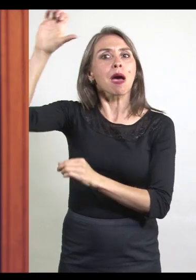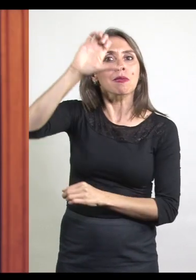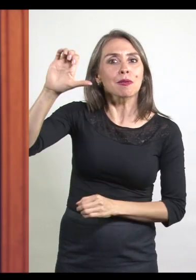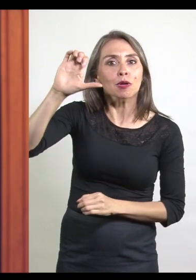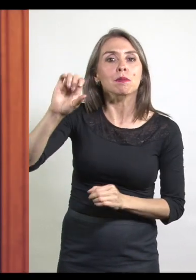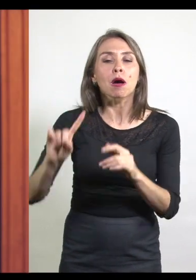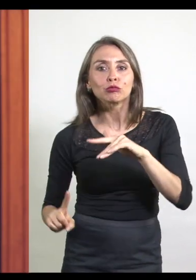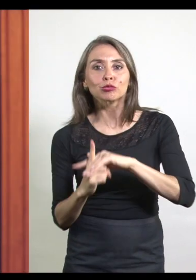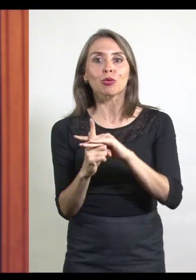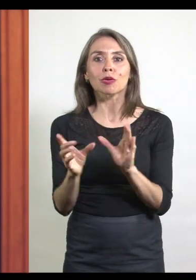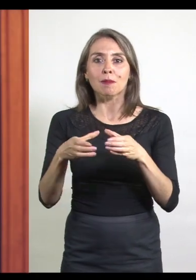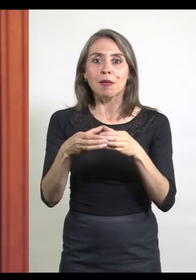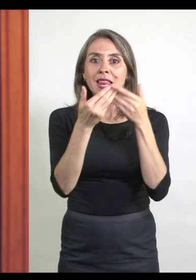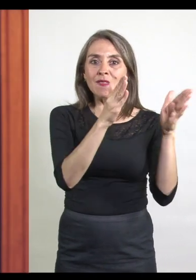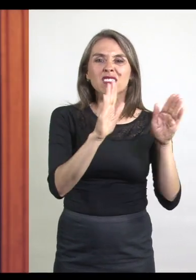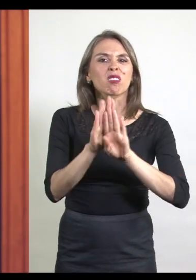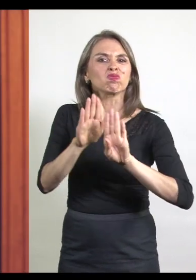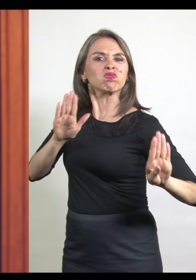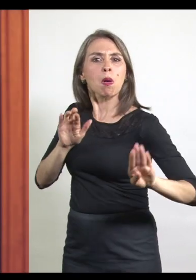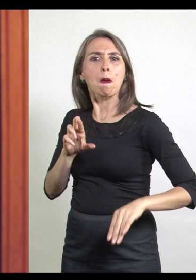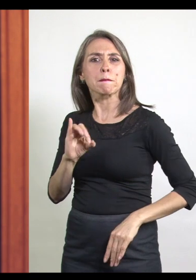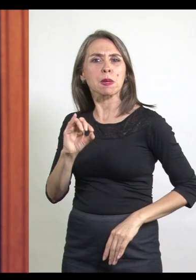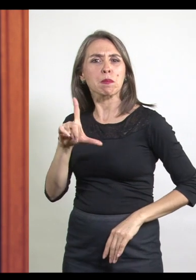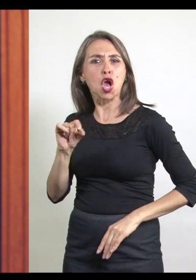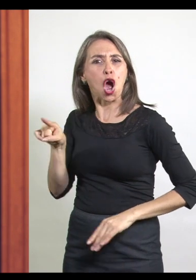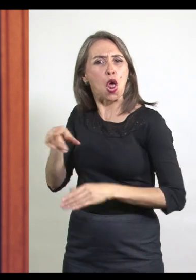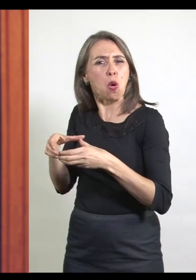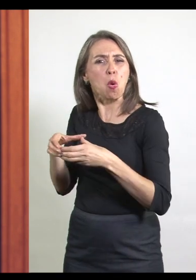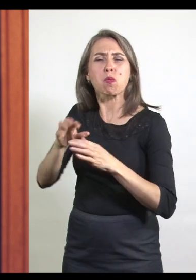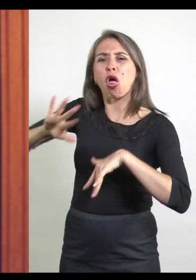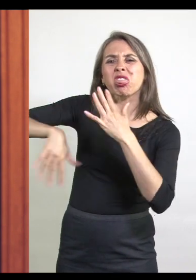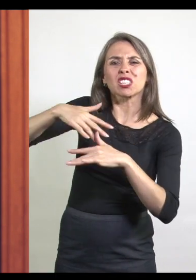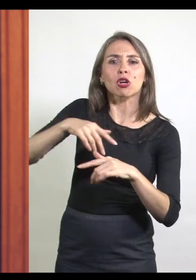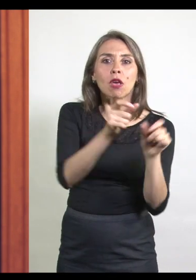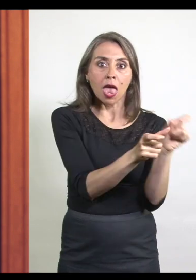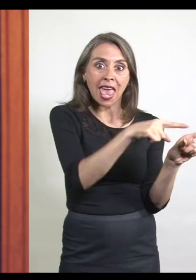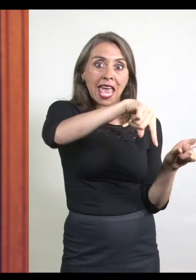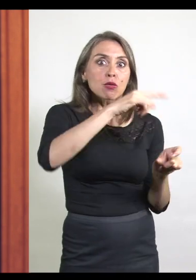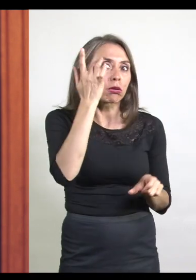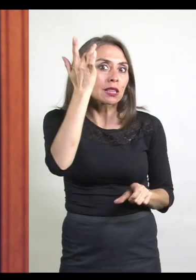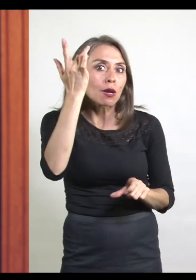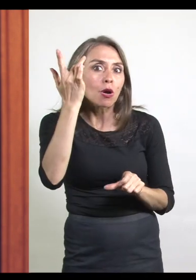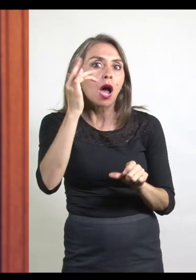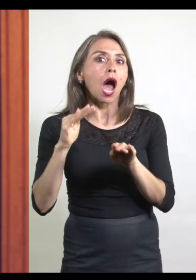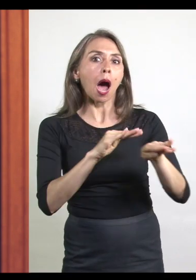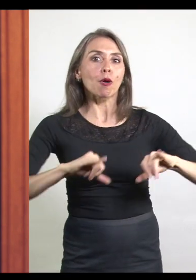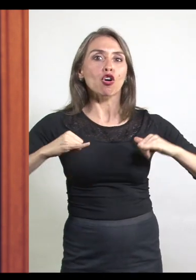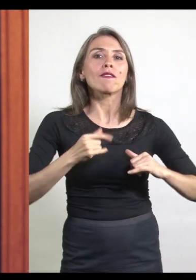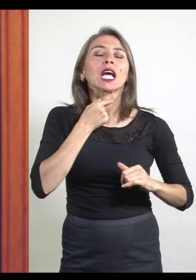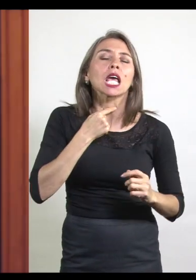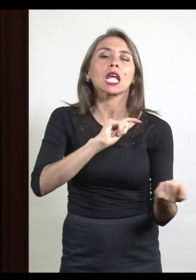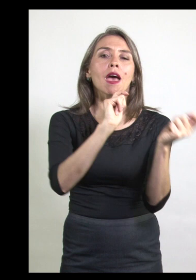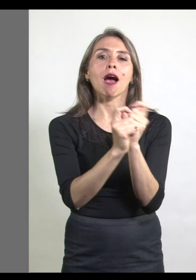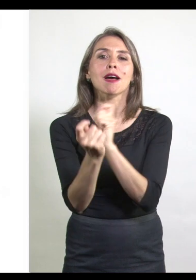Liberal. Dejaron a los antiguos pipiolos amorfos y desordenados, sino intelectuales y apoyados por juventud partidaria